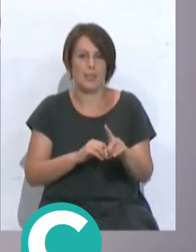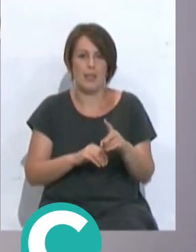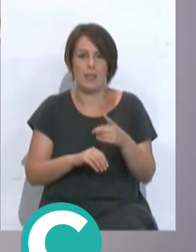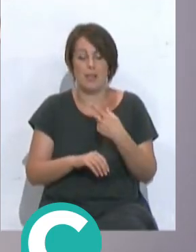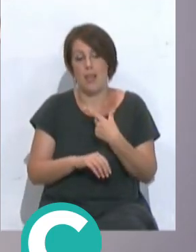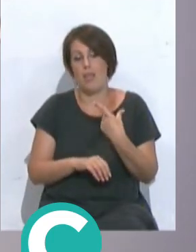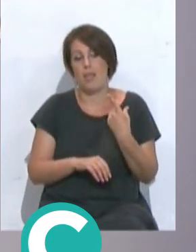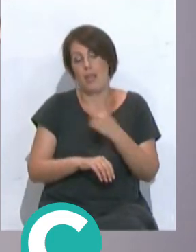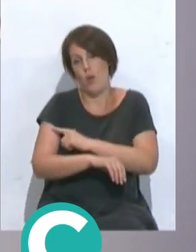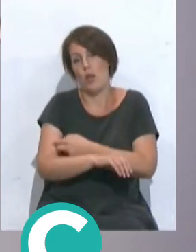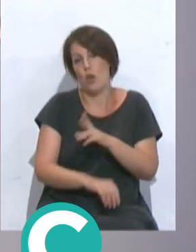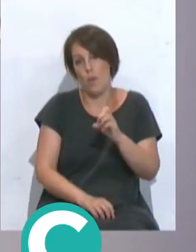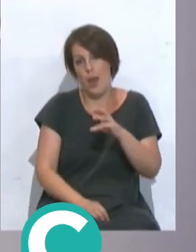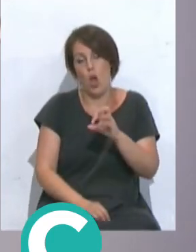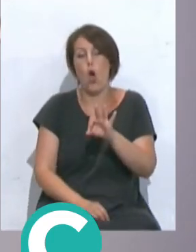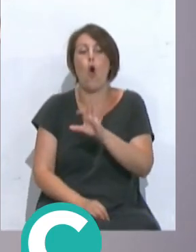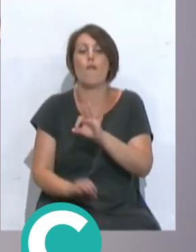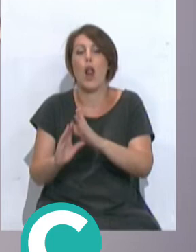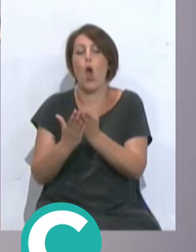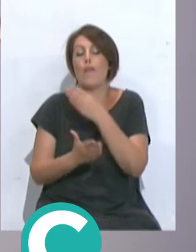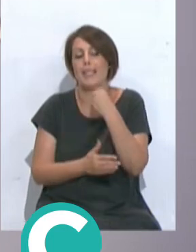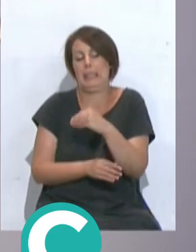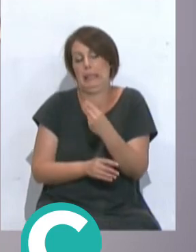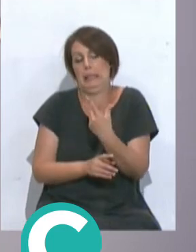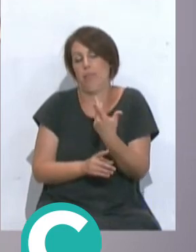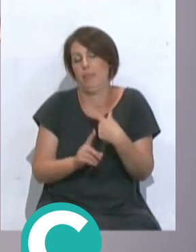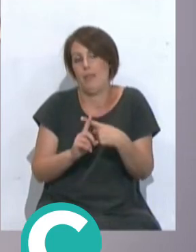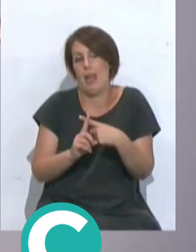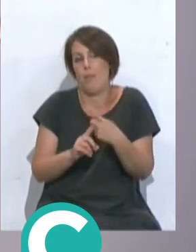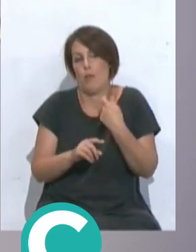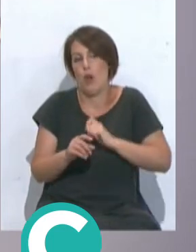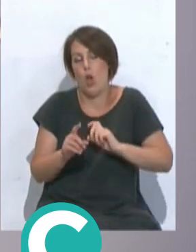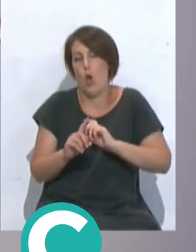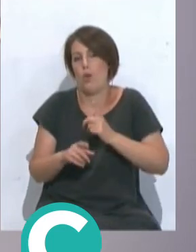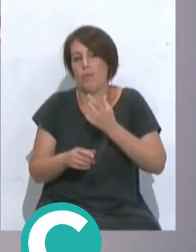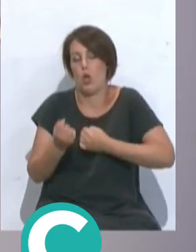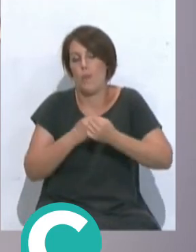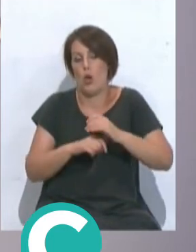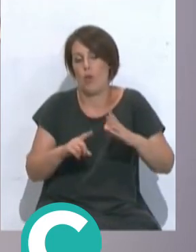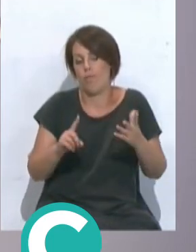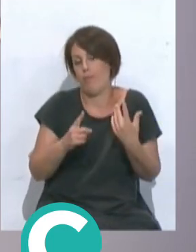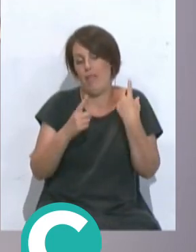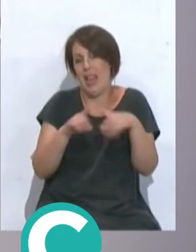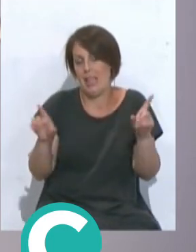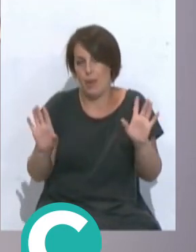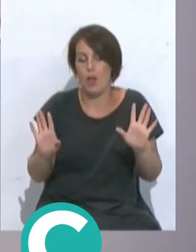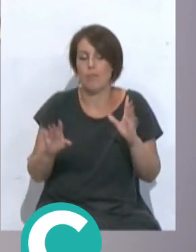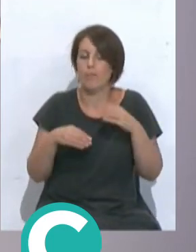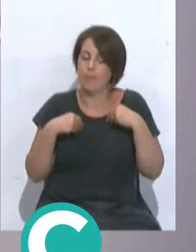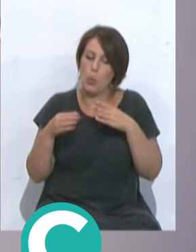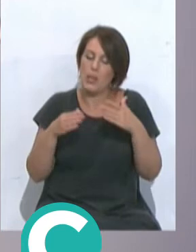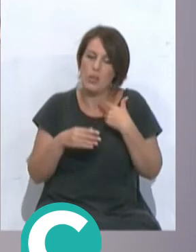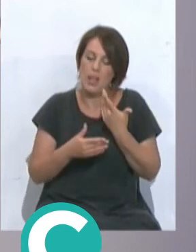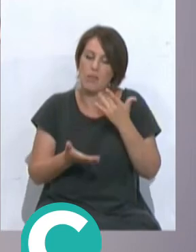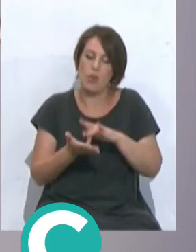el Deporto Romero o en balón juvenil no hubiera conseguido te digo ni a nivel profesional ni nivel económico lo he conseguido pero por eso que hay que disfrutar los momentos y lo que sea